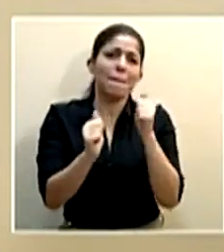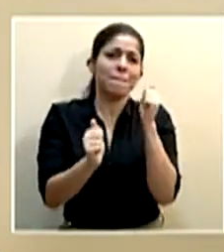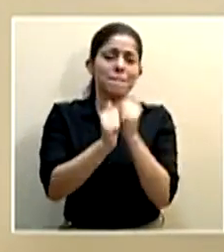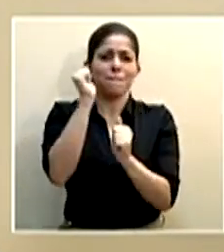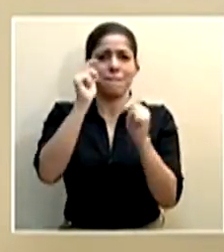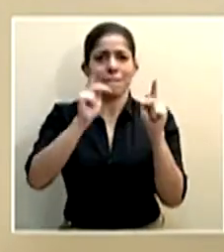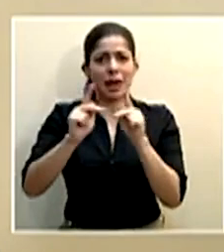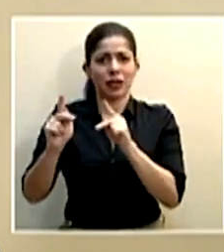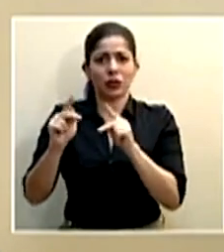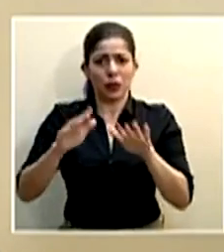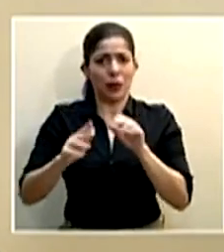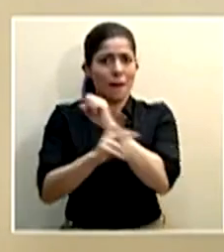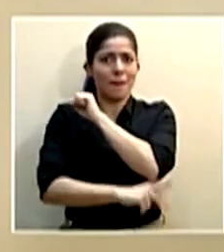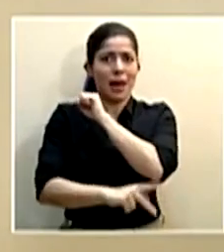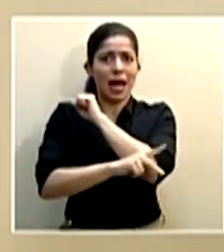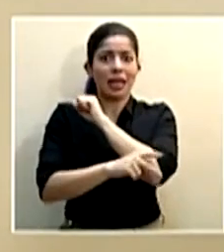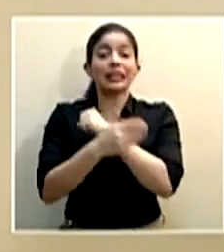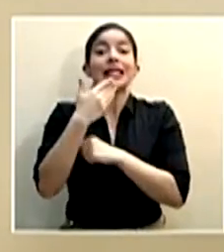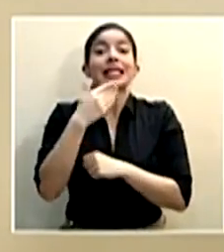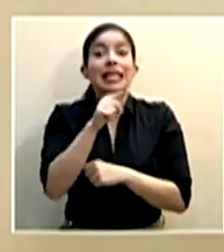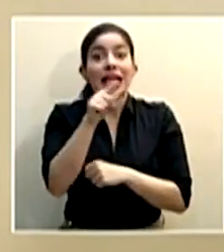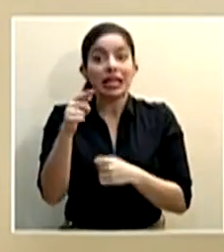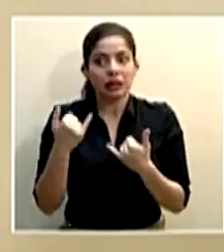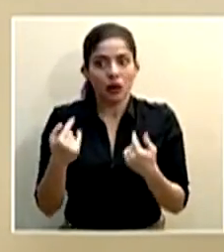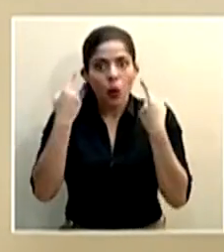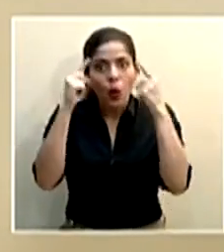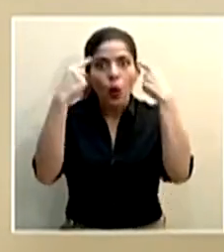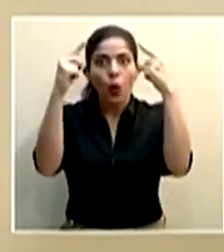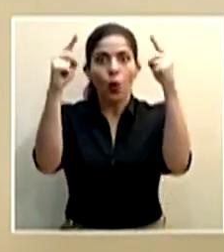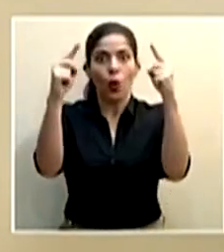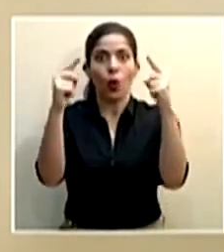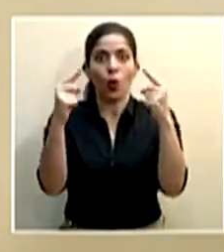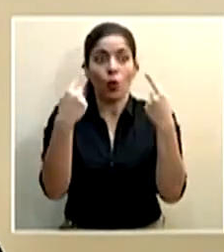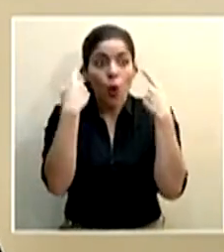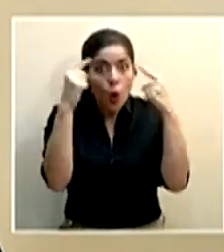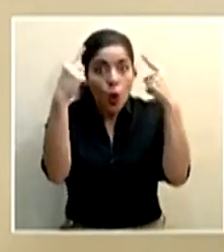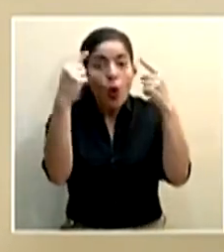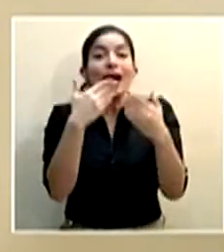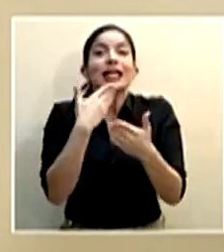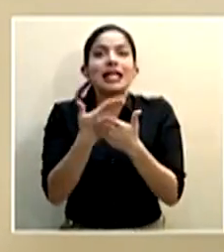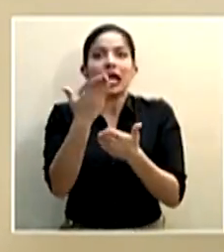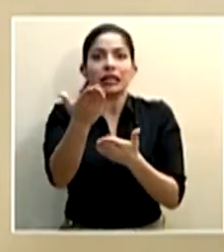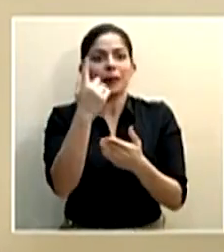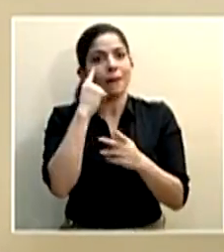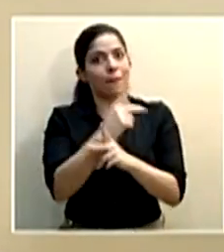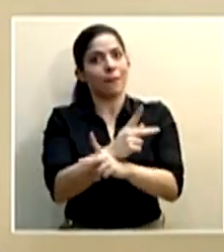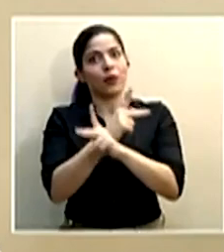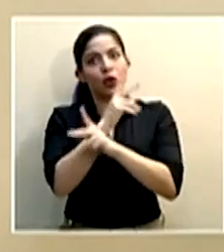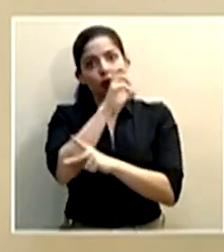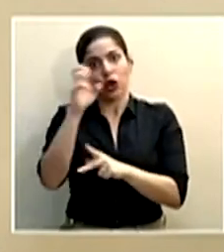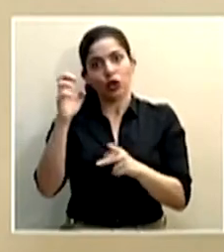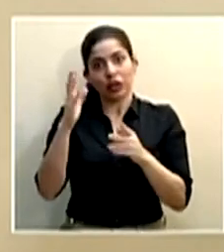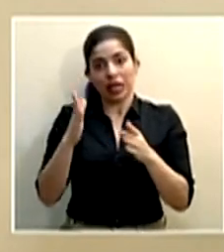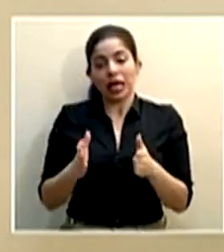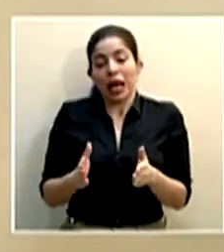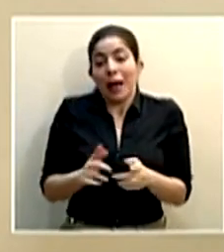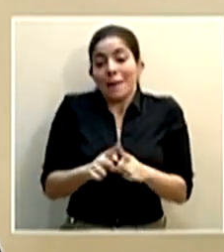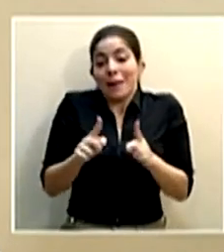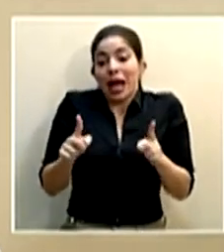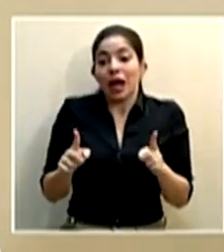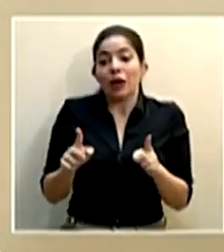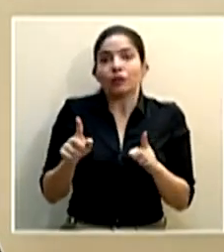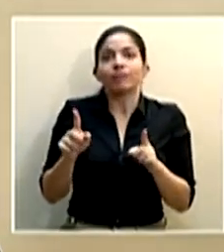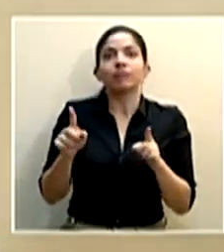del país, es que estamos logrando esto, que tenemos estos logros de proteger a Costa Rica, pero a la vez tenemos la